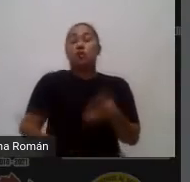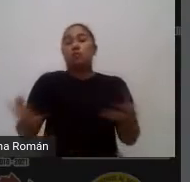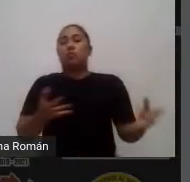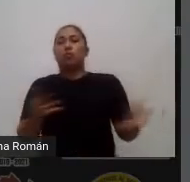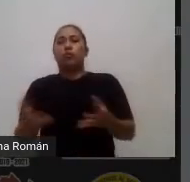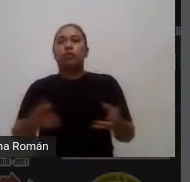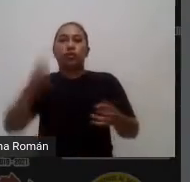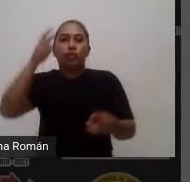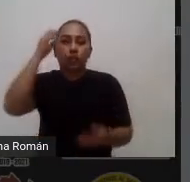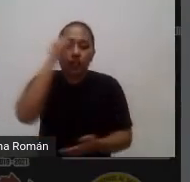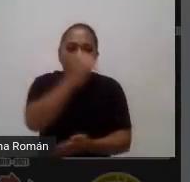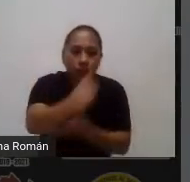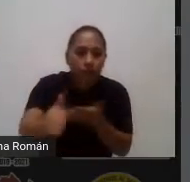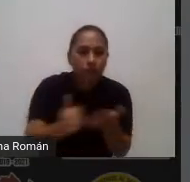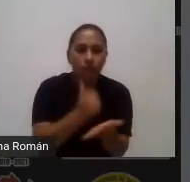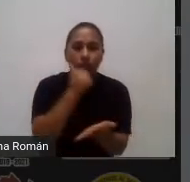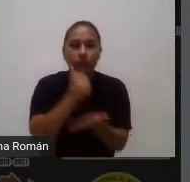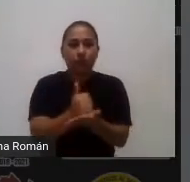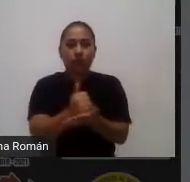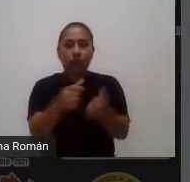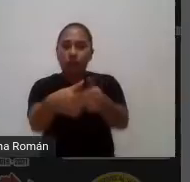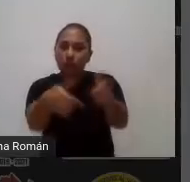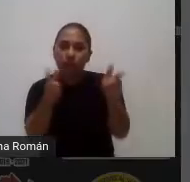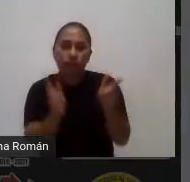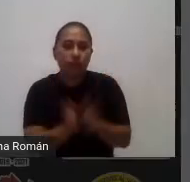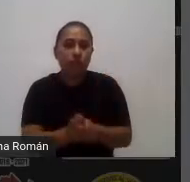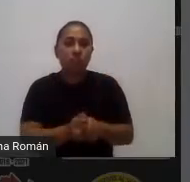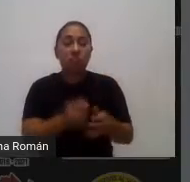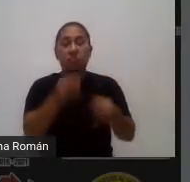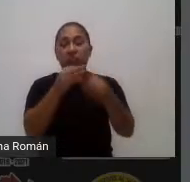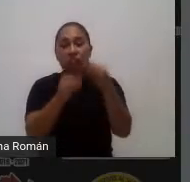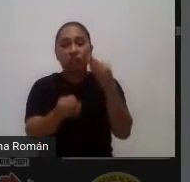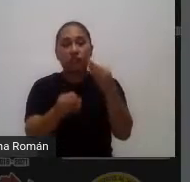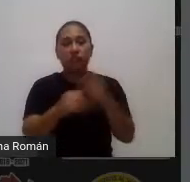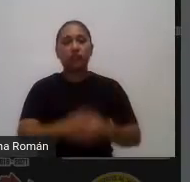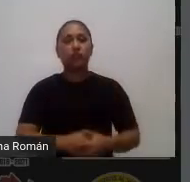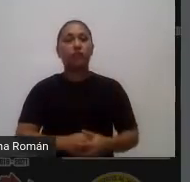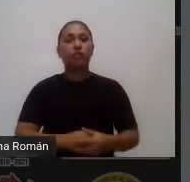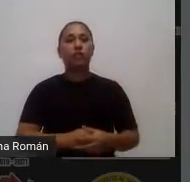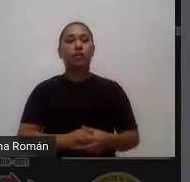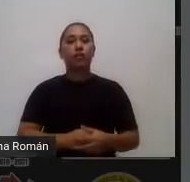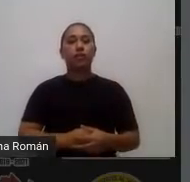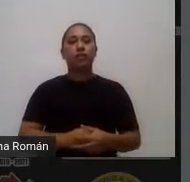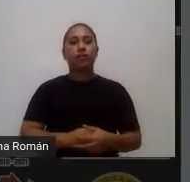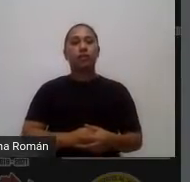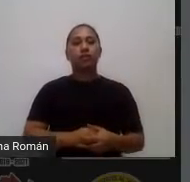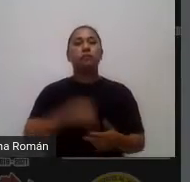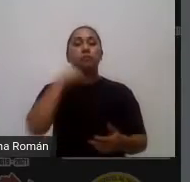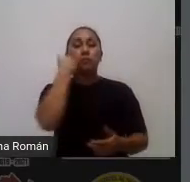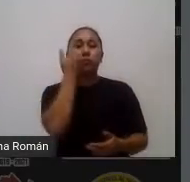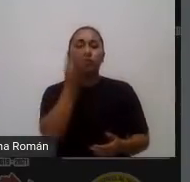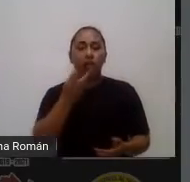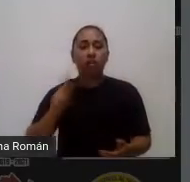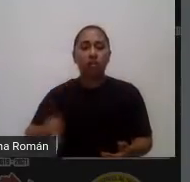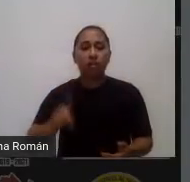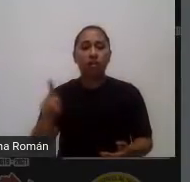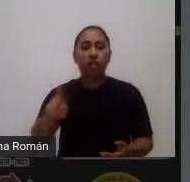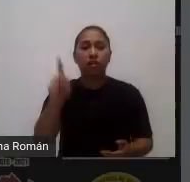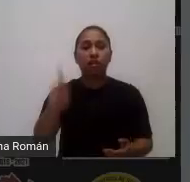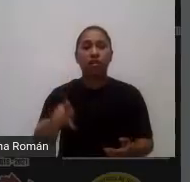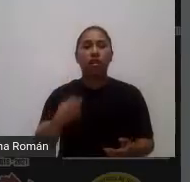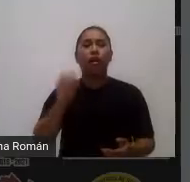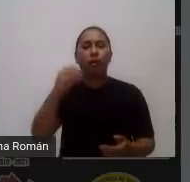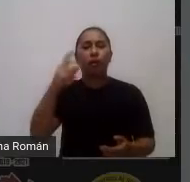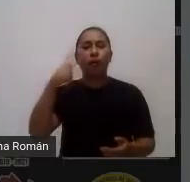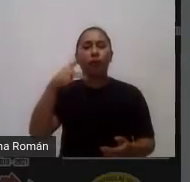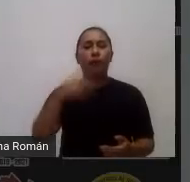en su en su clase finalmente a ver quiero preguntar si se está ok